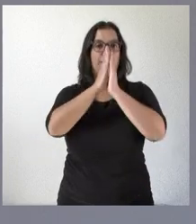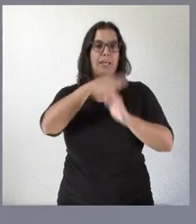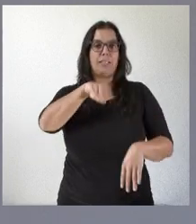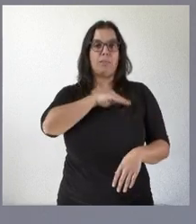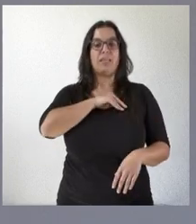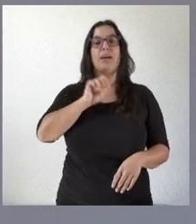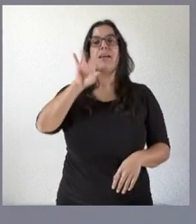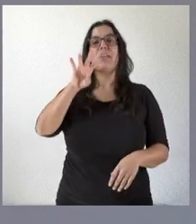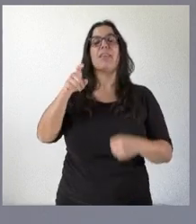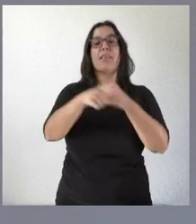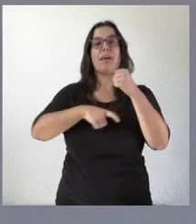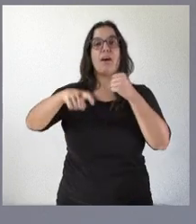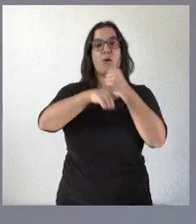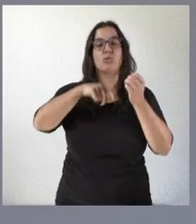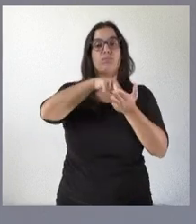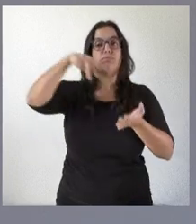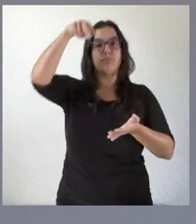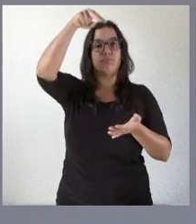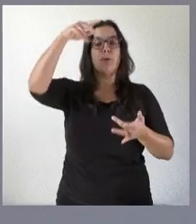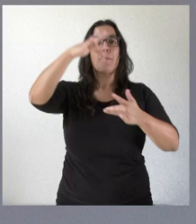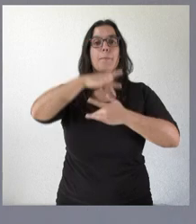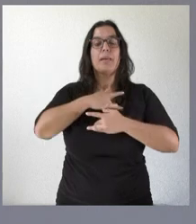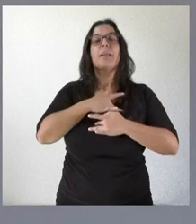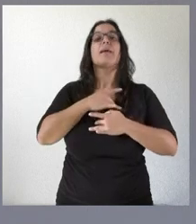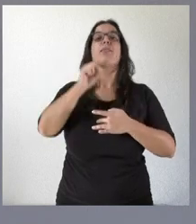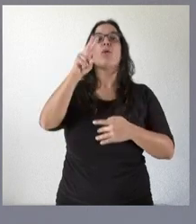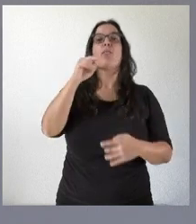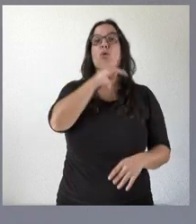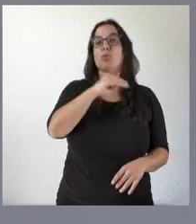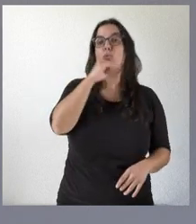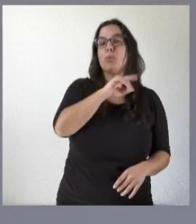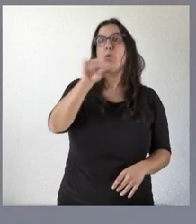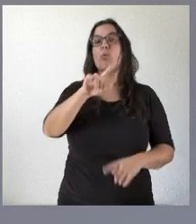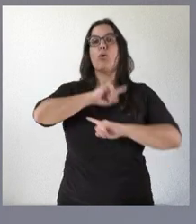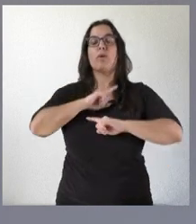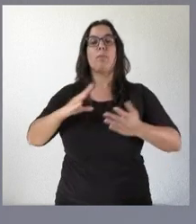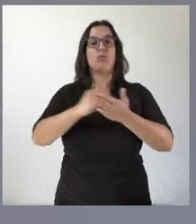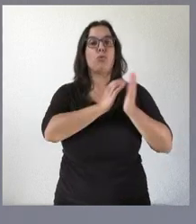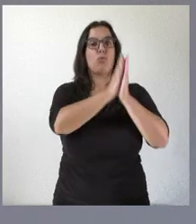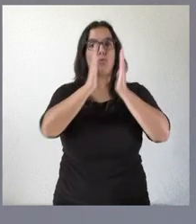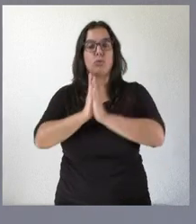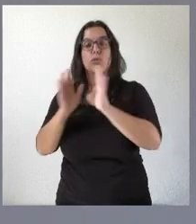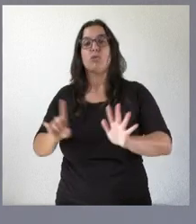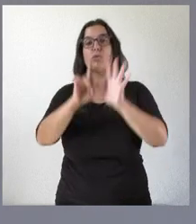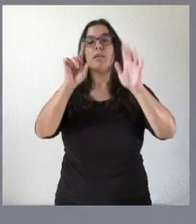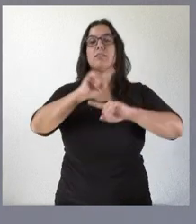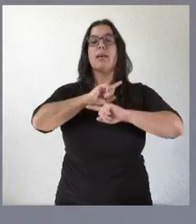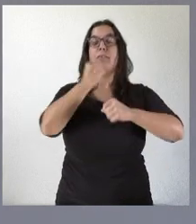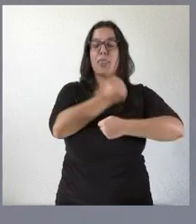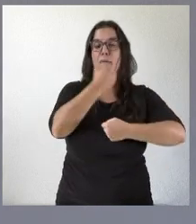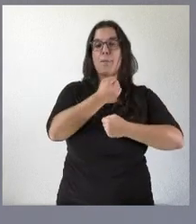Virgen, 12 de octubre fiesta nacional de España, 1 de noviembre todos los santos, 6 de diciembre día de la Constitución,